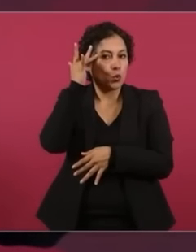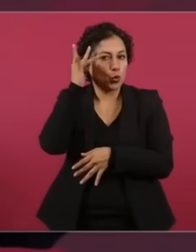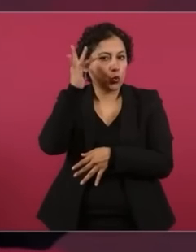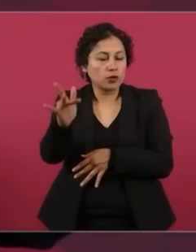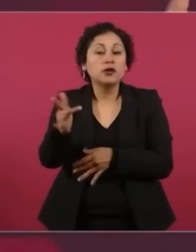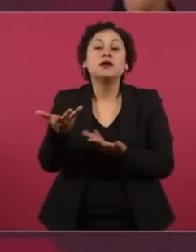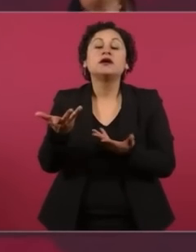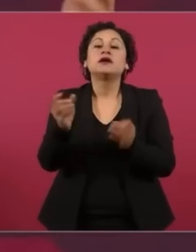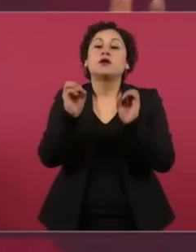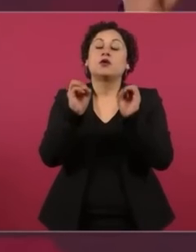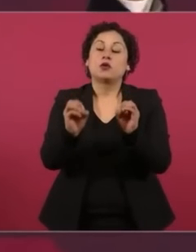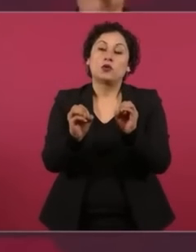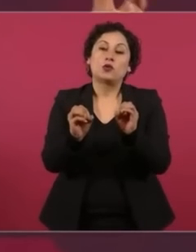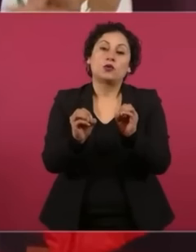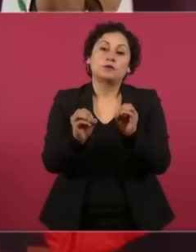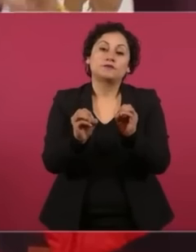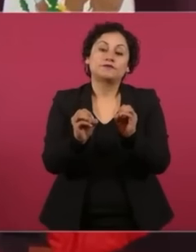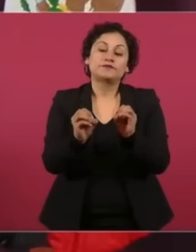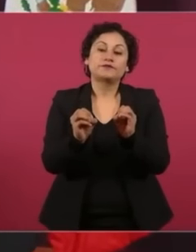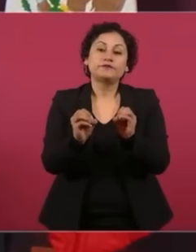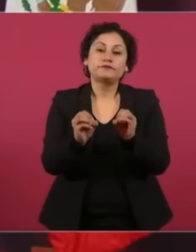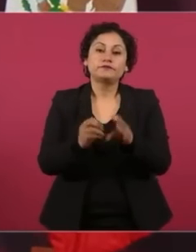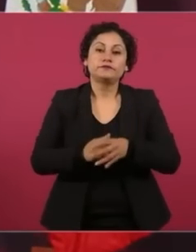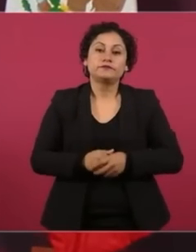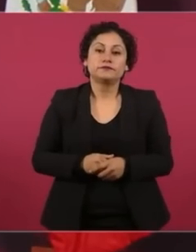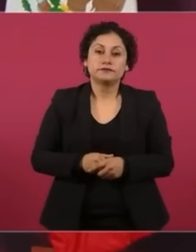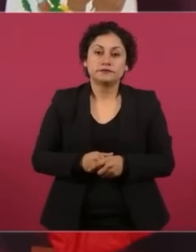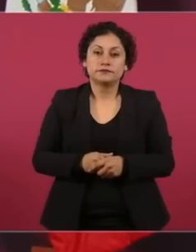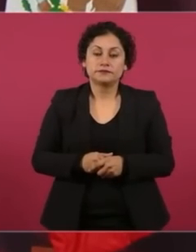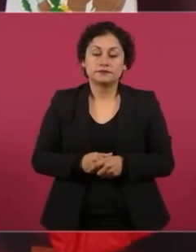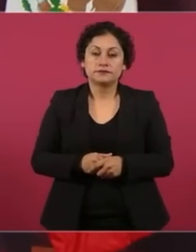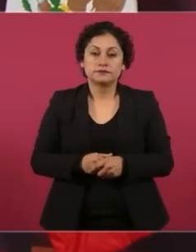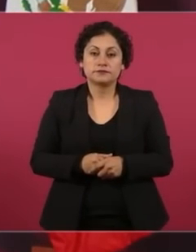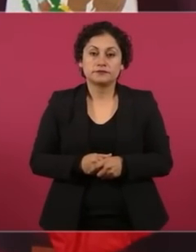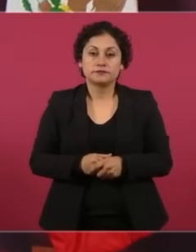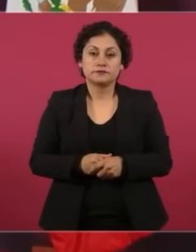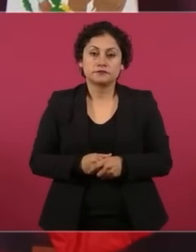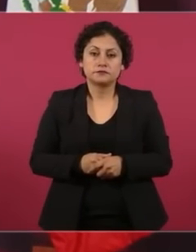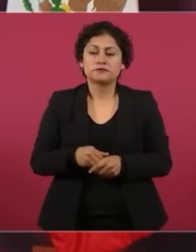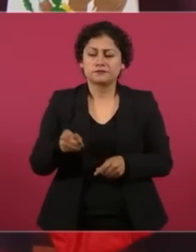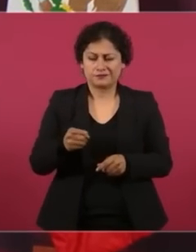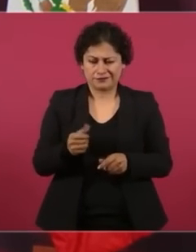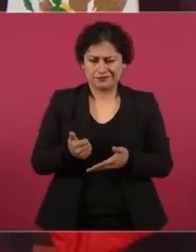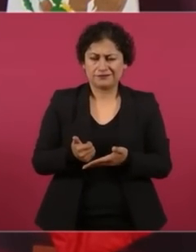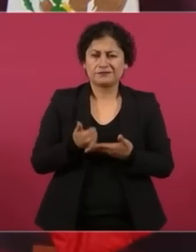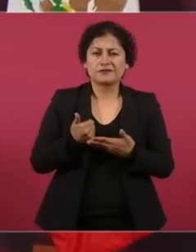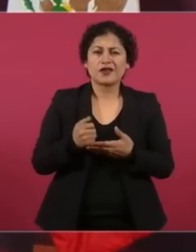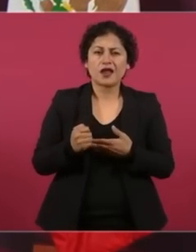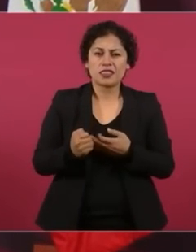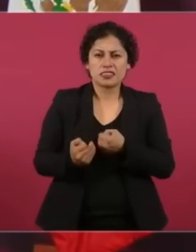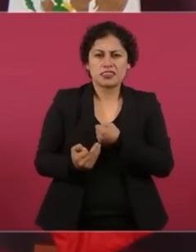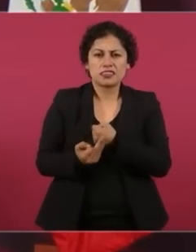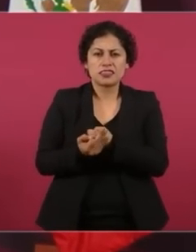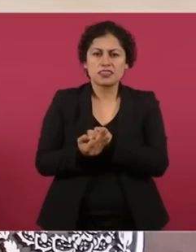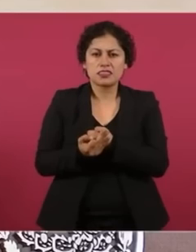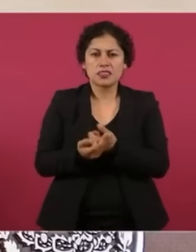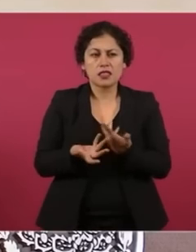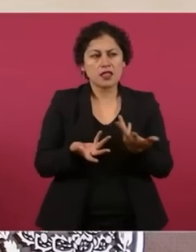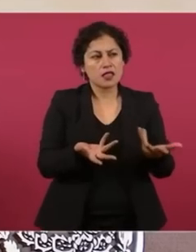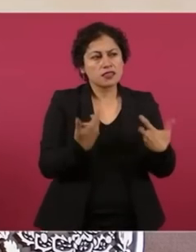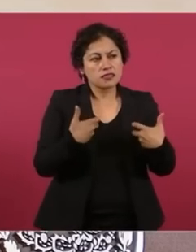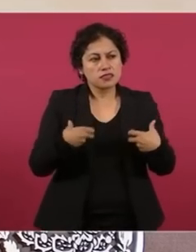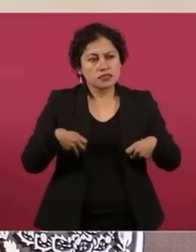o ayudaran en el robo, en el saqueo de los bienes